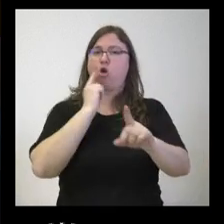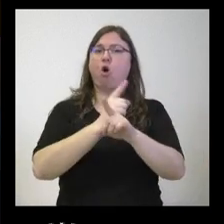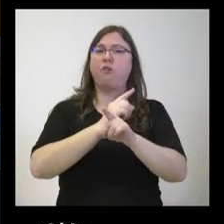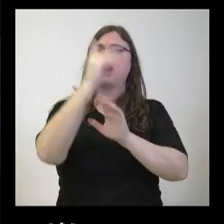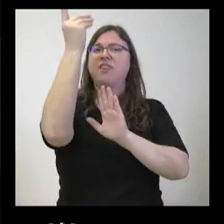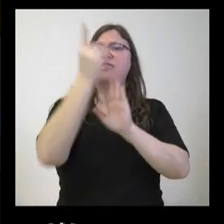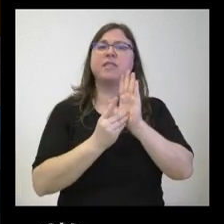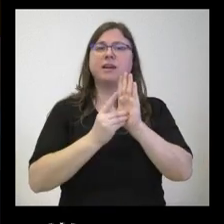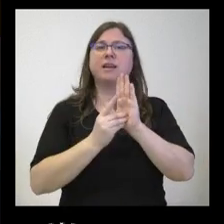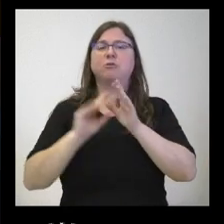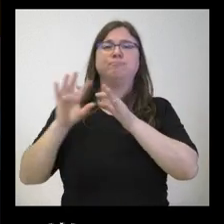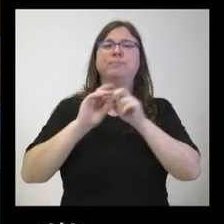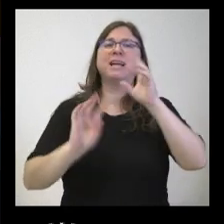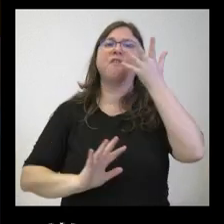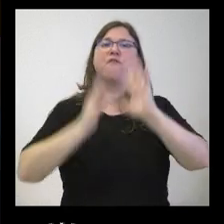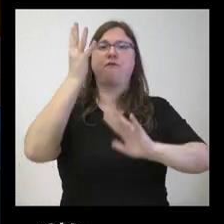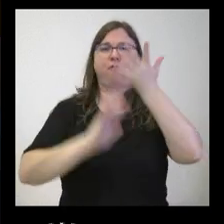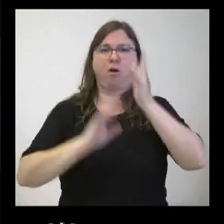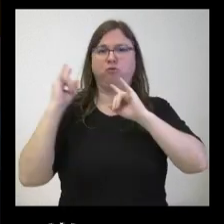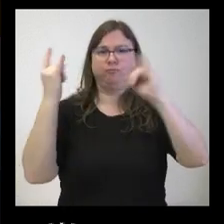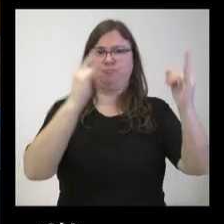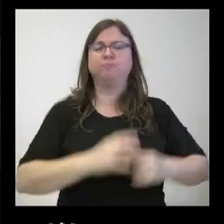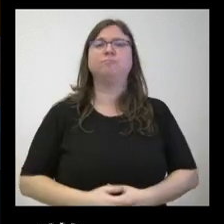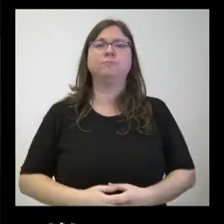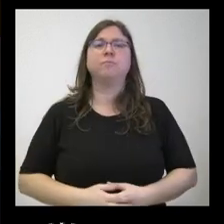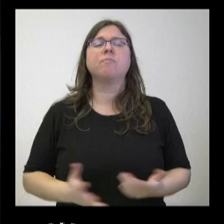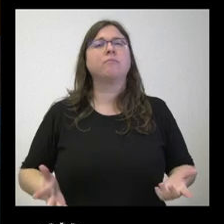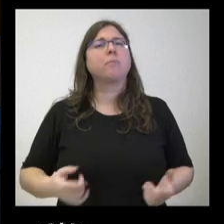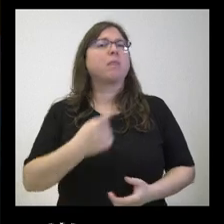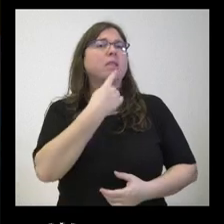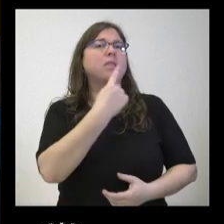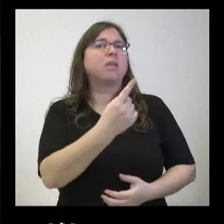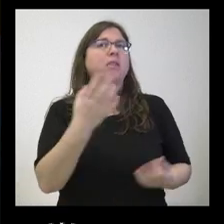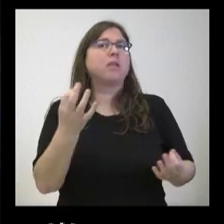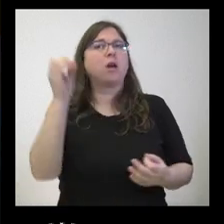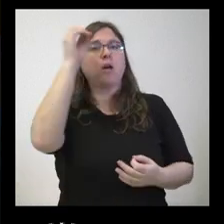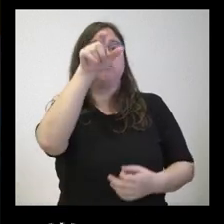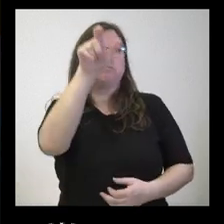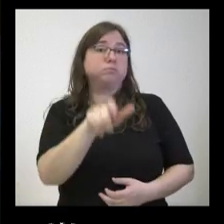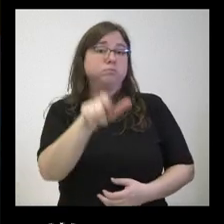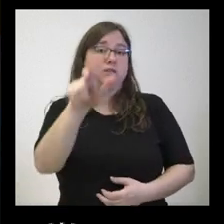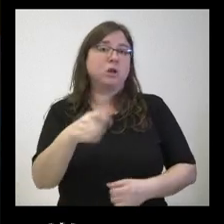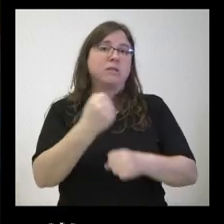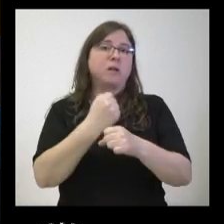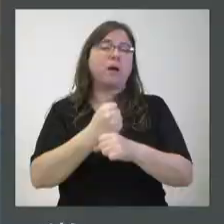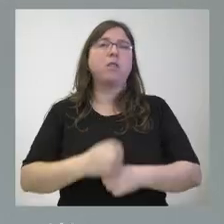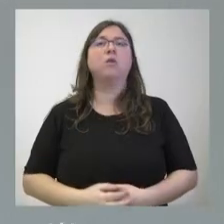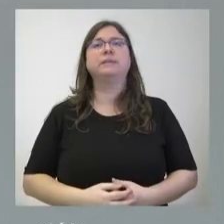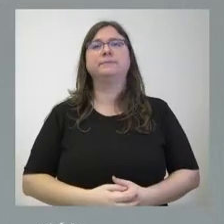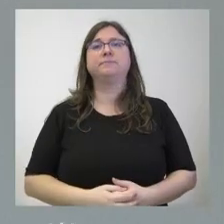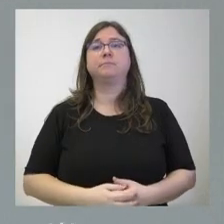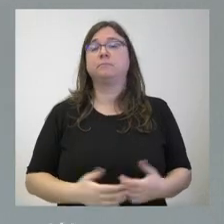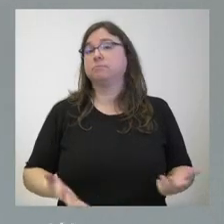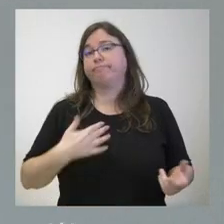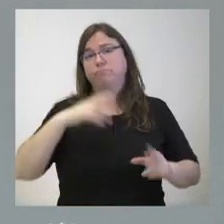sobre incendios forestales. Bueno, pues, ¿qué les puede decir usted, en este caso, a estos trabajadores? Pues,